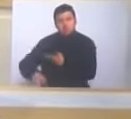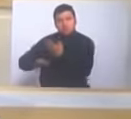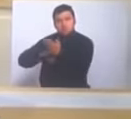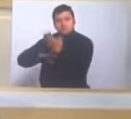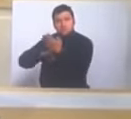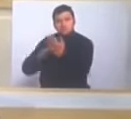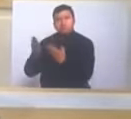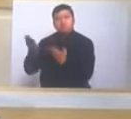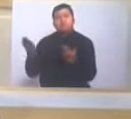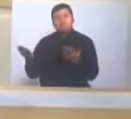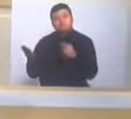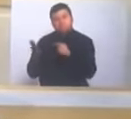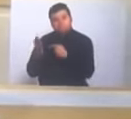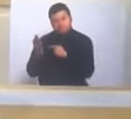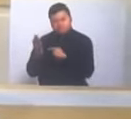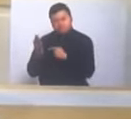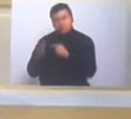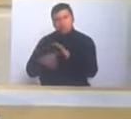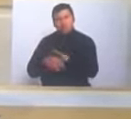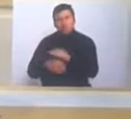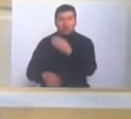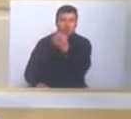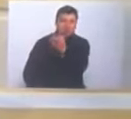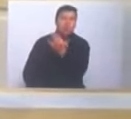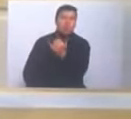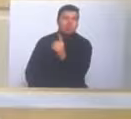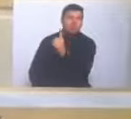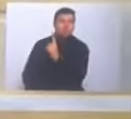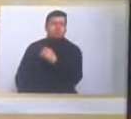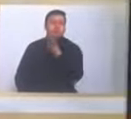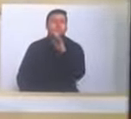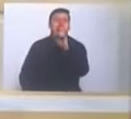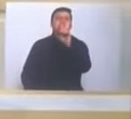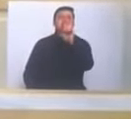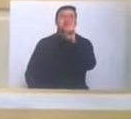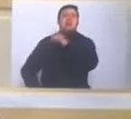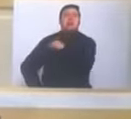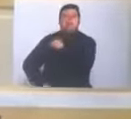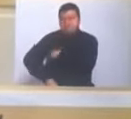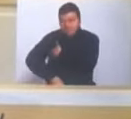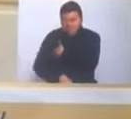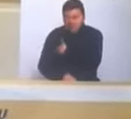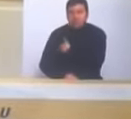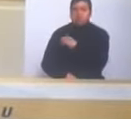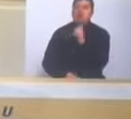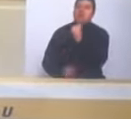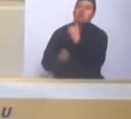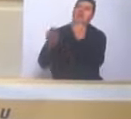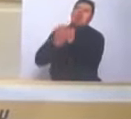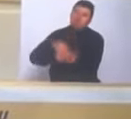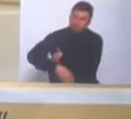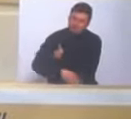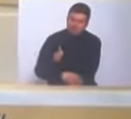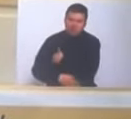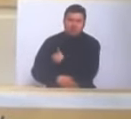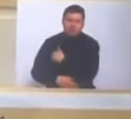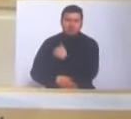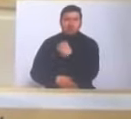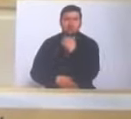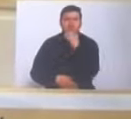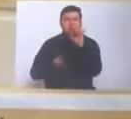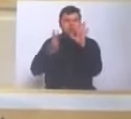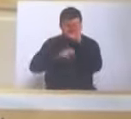que con este que está el doctor Arce han pasado más de siete ministros por esa cartera en estos últimos